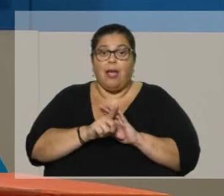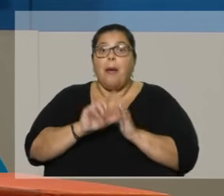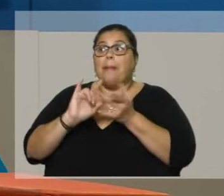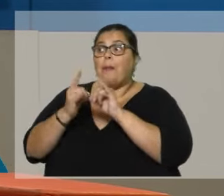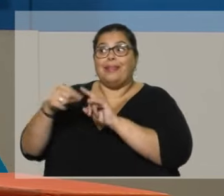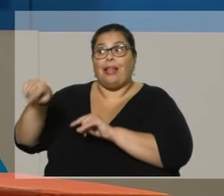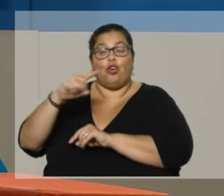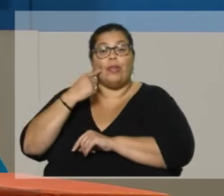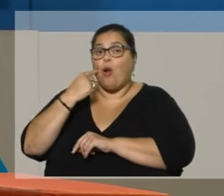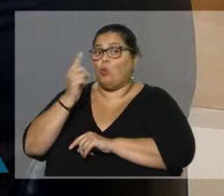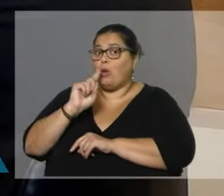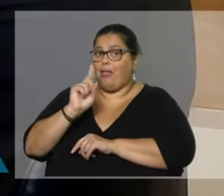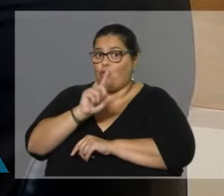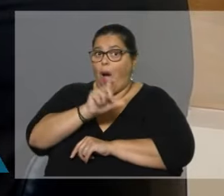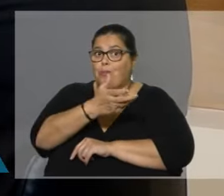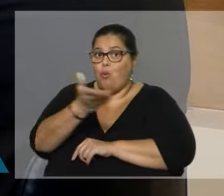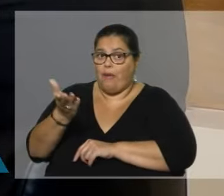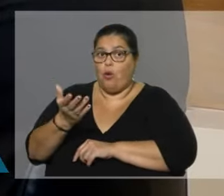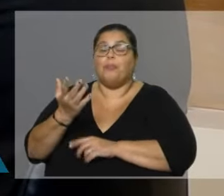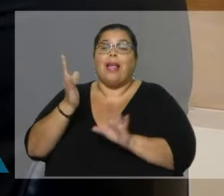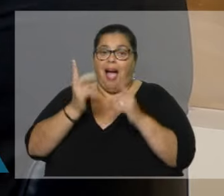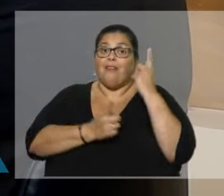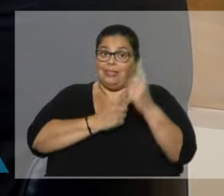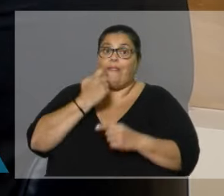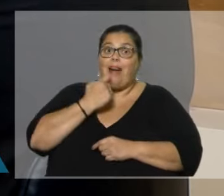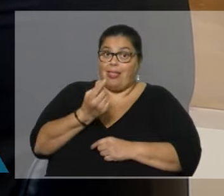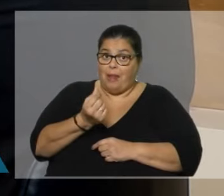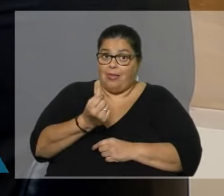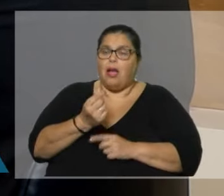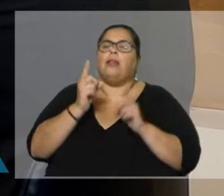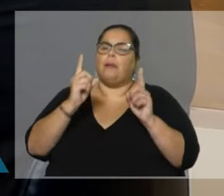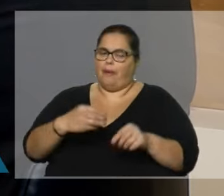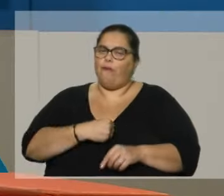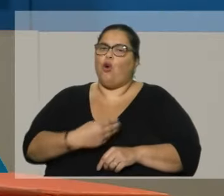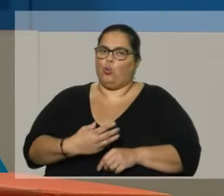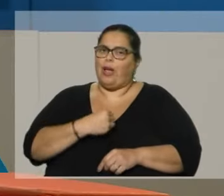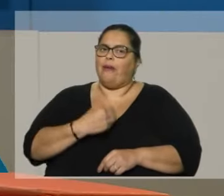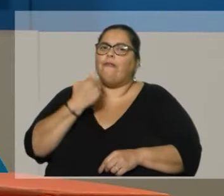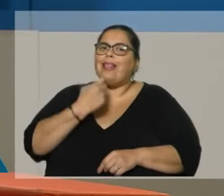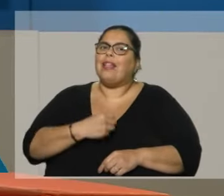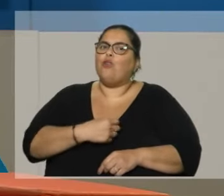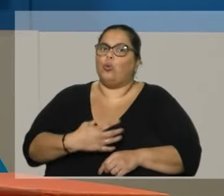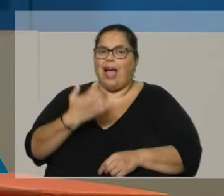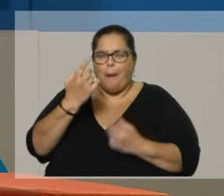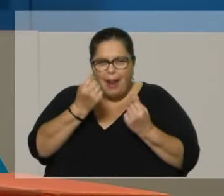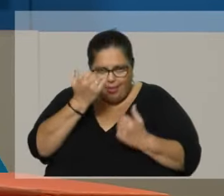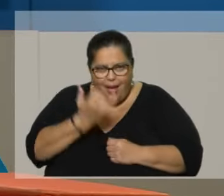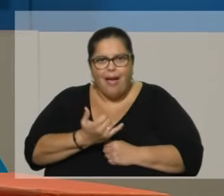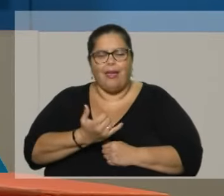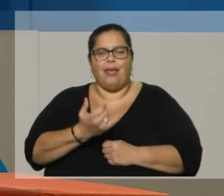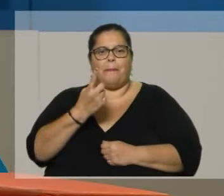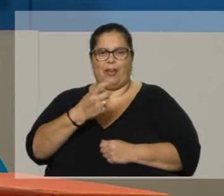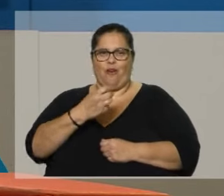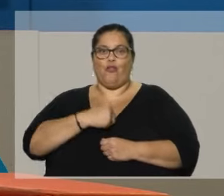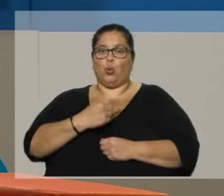pueblo. Sí, a veces lo que falta son recursos, ¿no? Y voluntad. Recursos sobran. Por ejemplo, una de nuestras